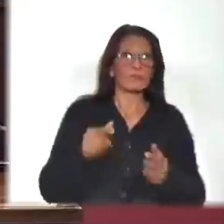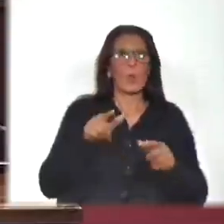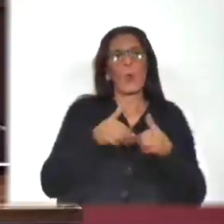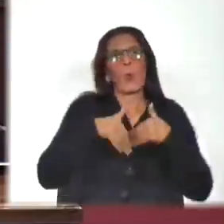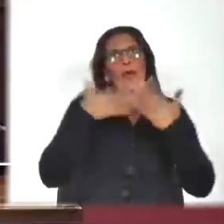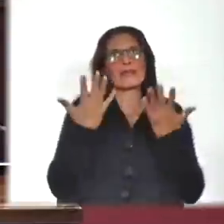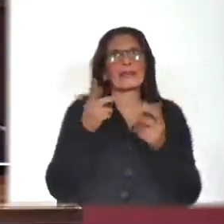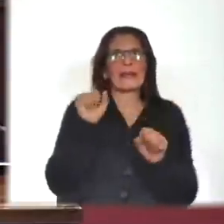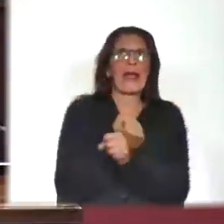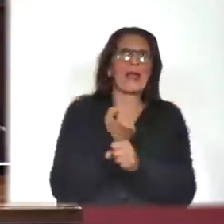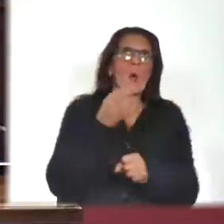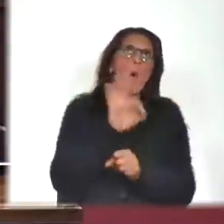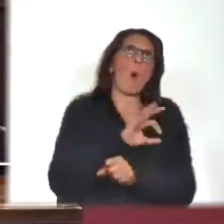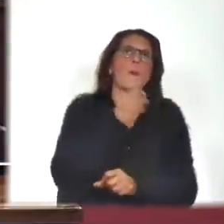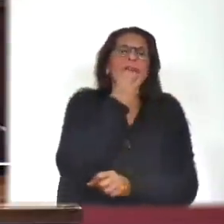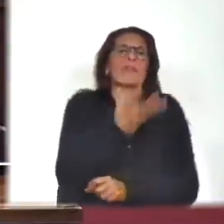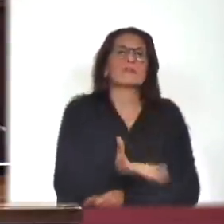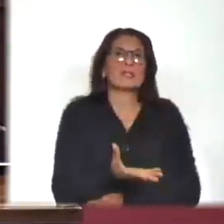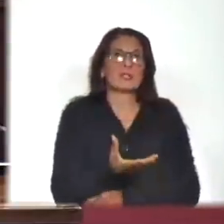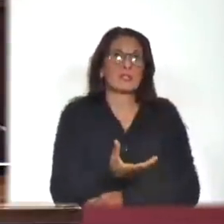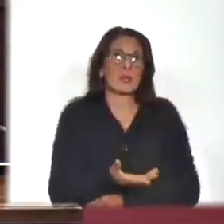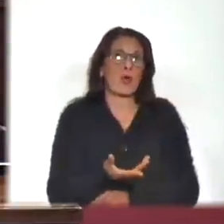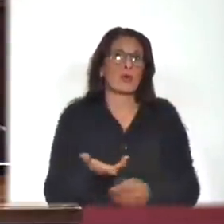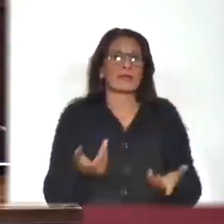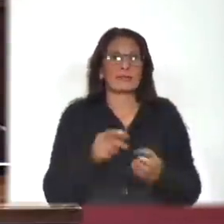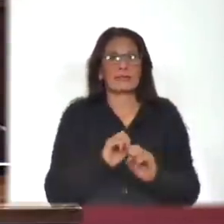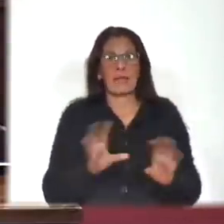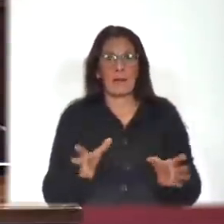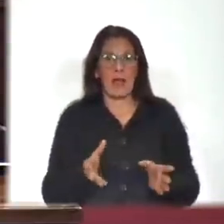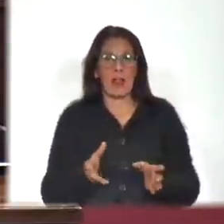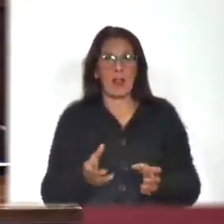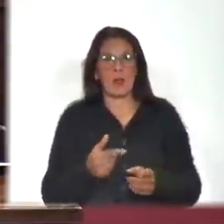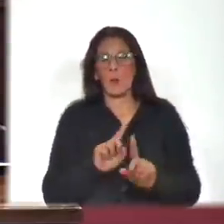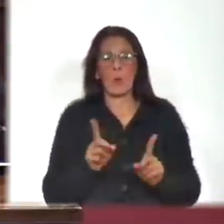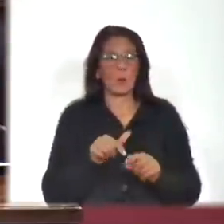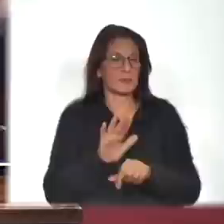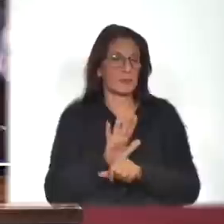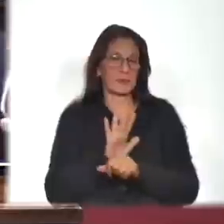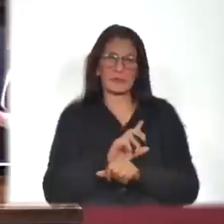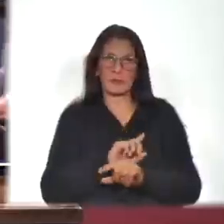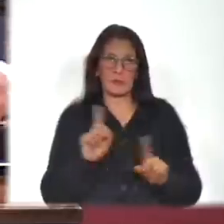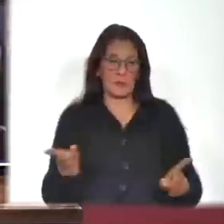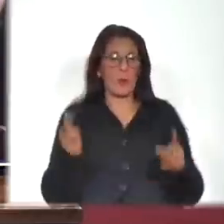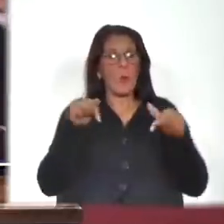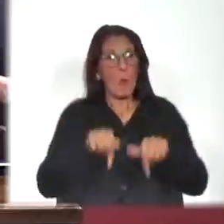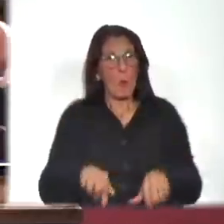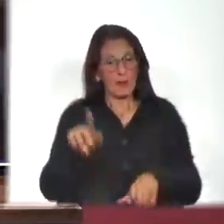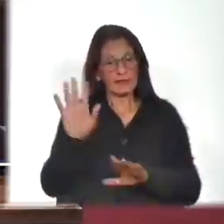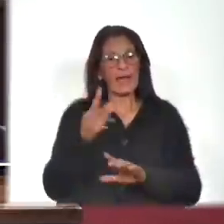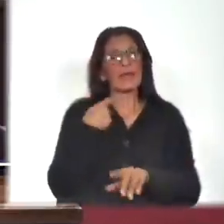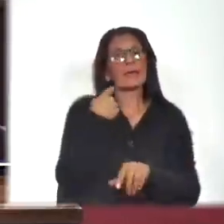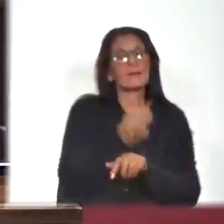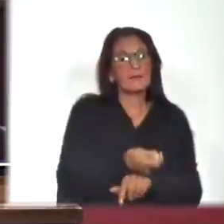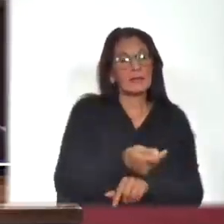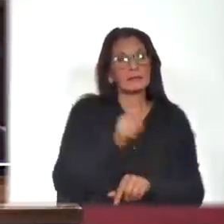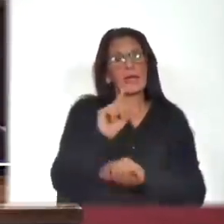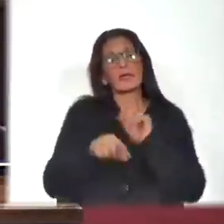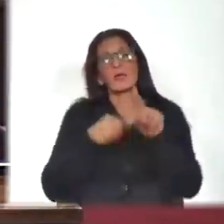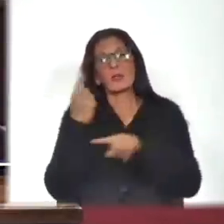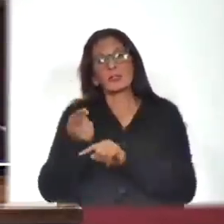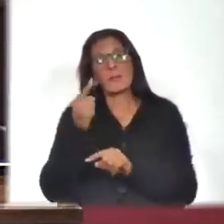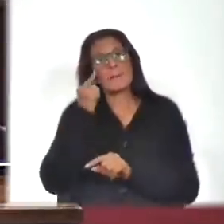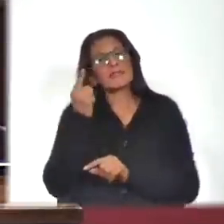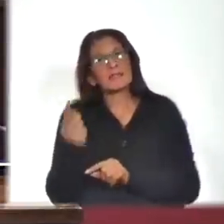beneficio es visto como una concesión a lo que está mal. Pues no es así. Está muy bien que inviertan y está muy bien que se acojan a un régimen